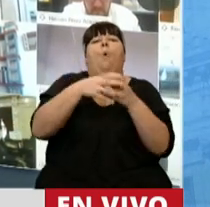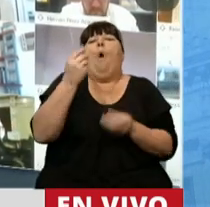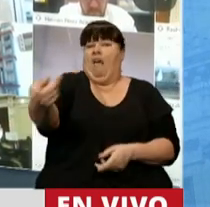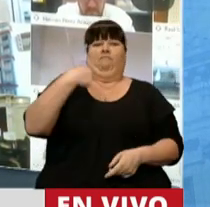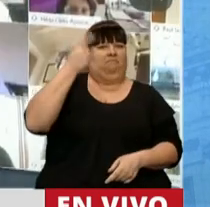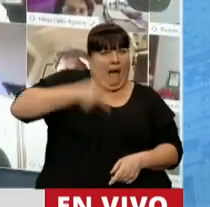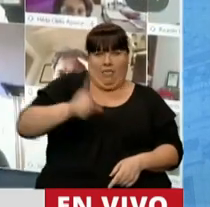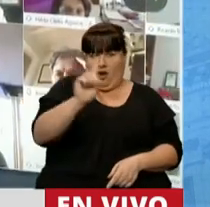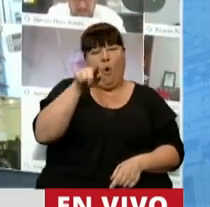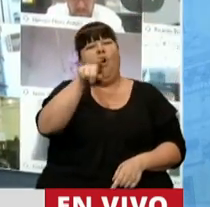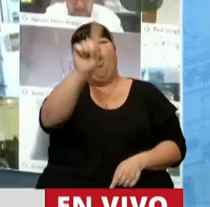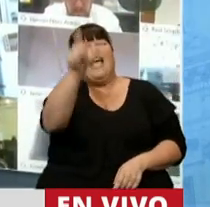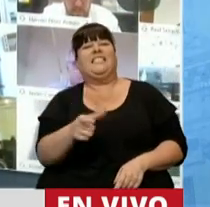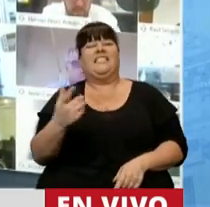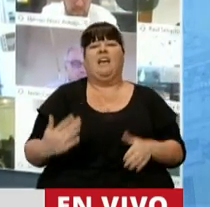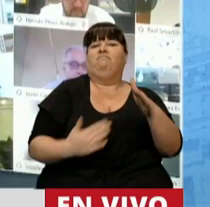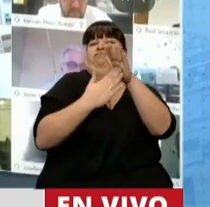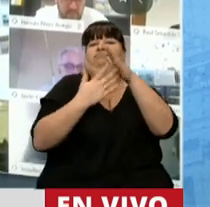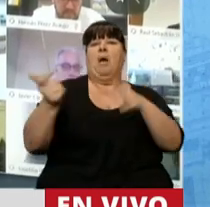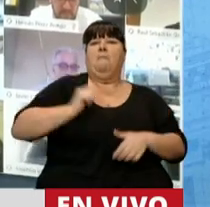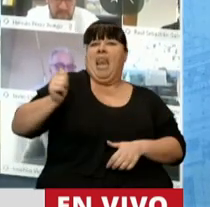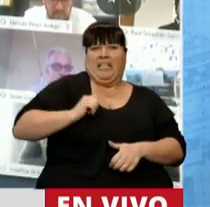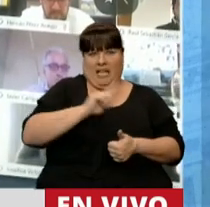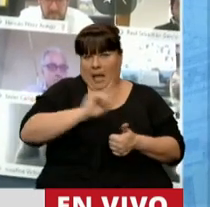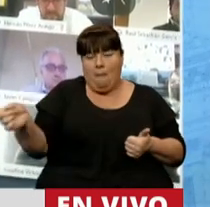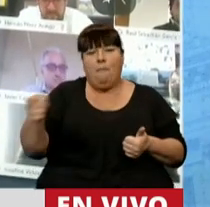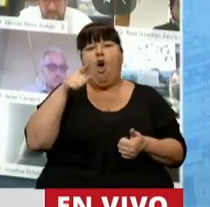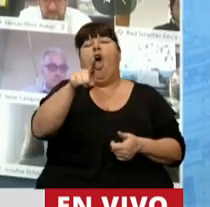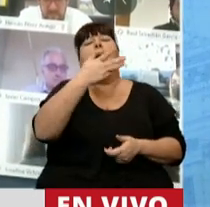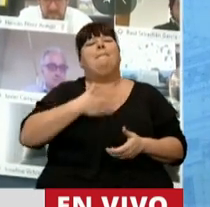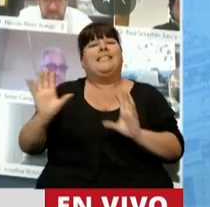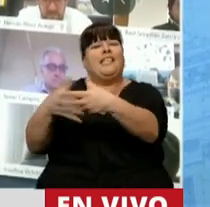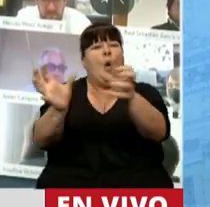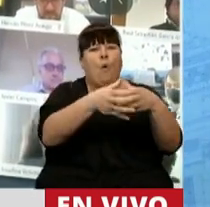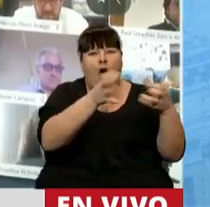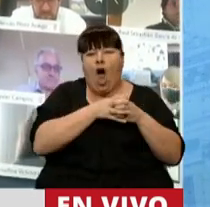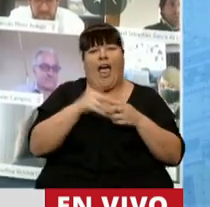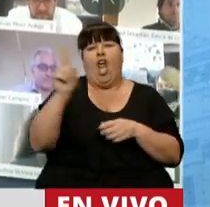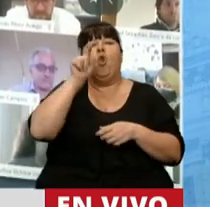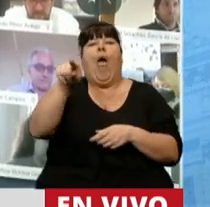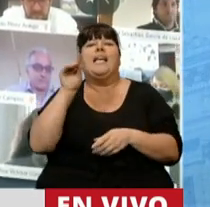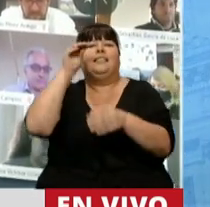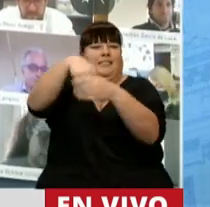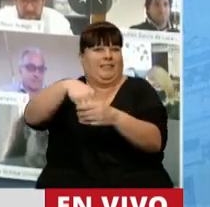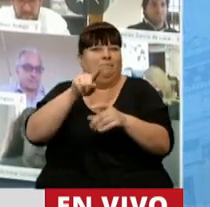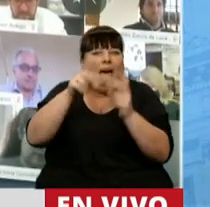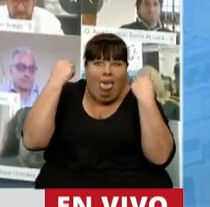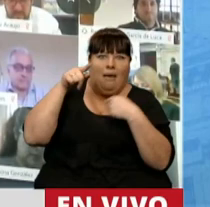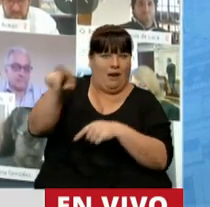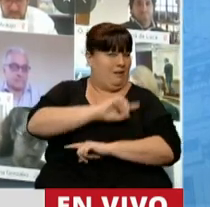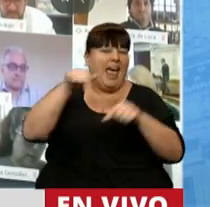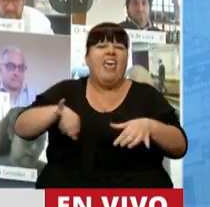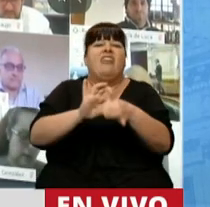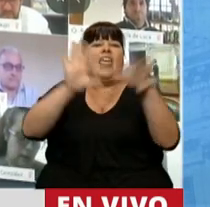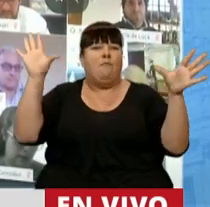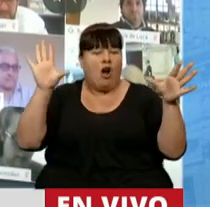estar. Y usted no es el general de un ejército y los presidentes del bloque no son sus lugartenientes. Esto es